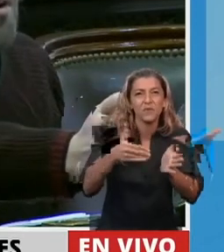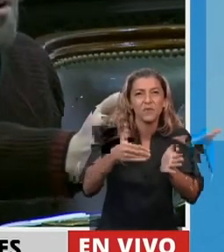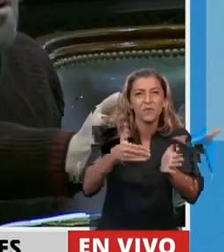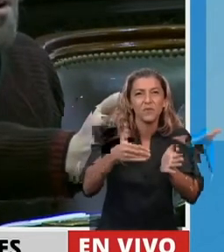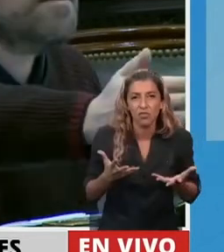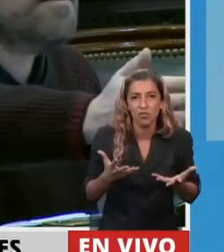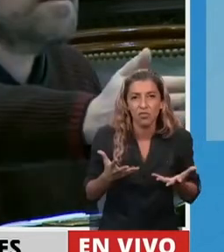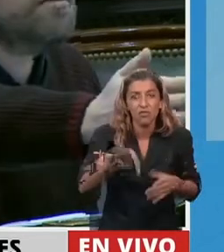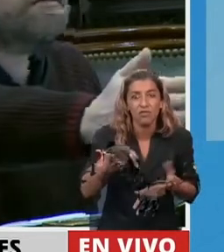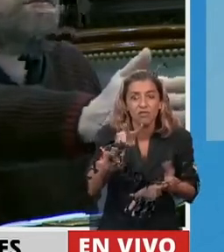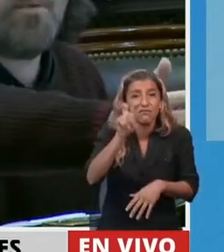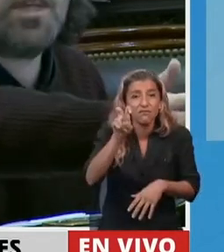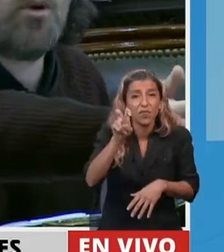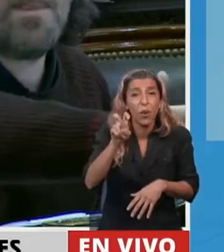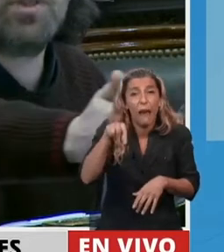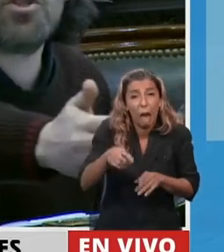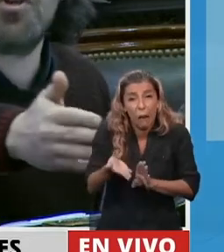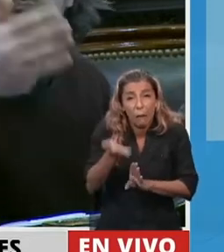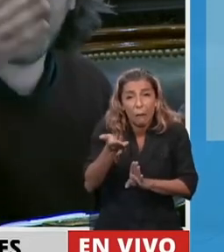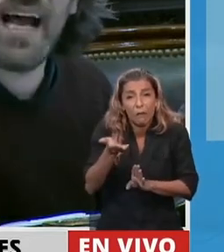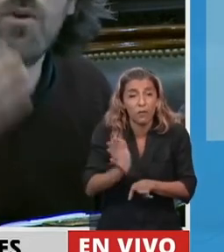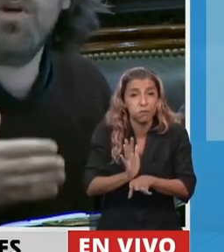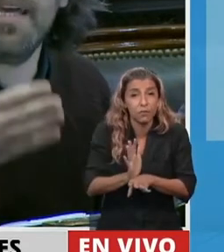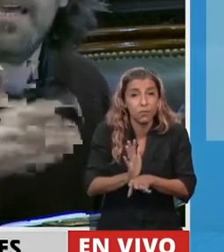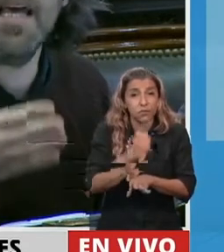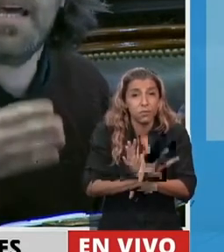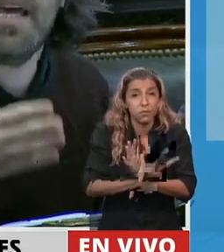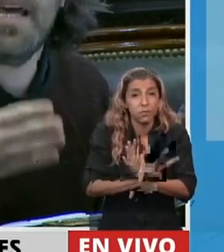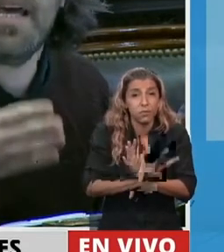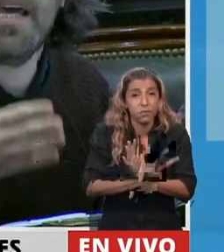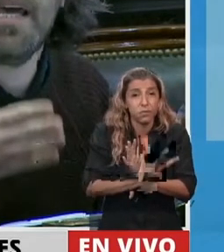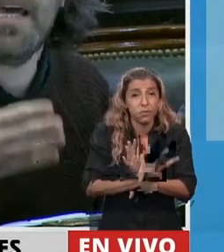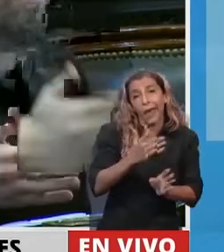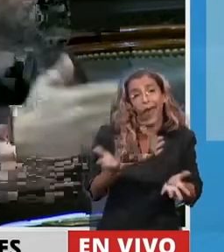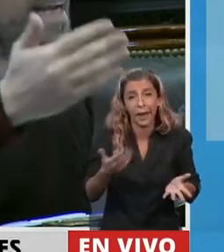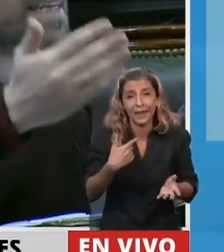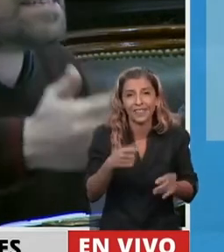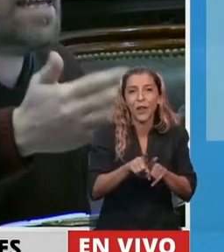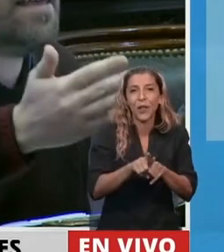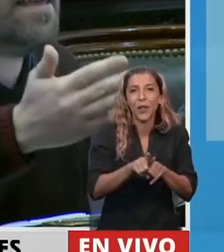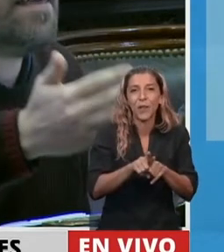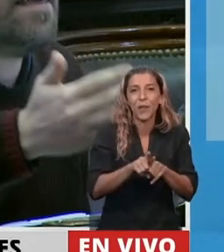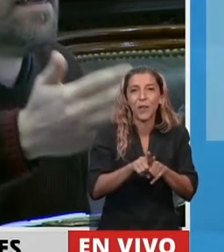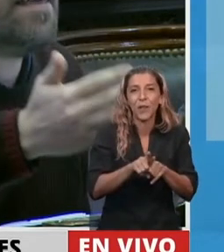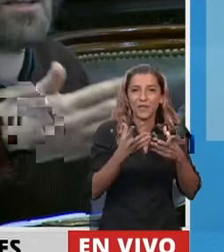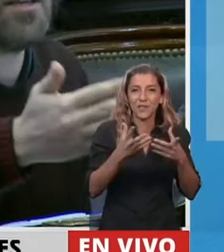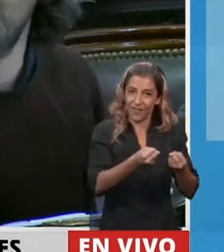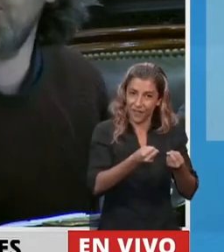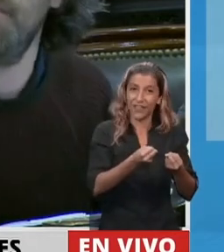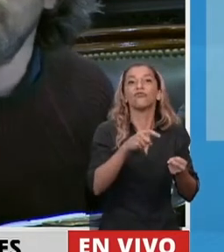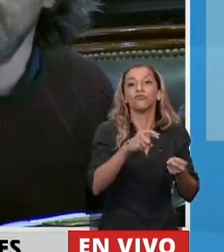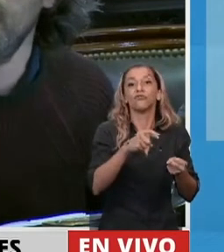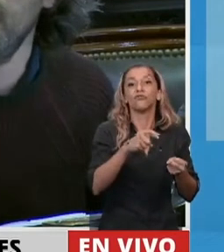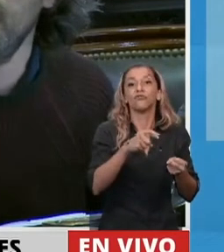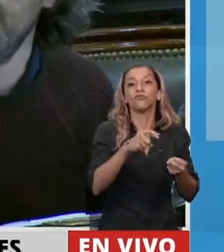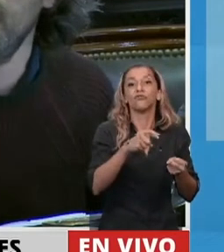es casi un poquito más de un tercio de lo que calcula y estima la Defensoría de la Tercera Edad de la Ciudad de Buenos Aires debería